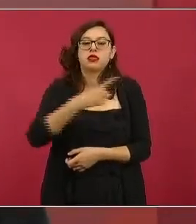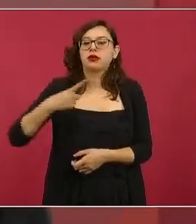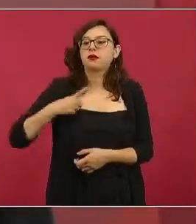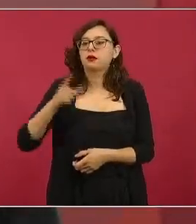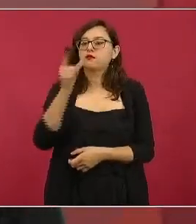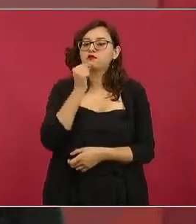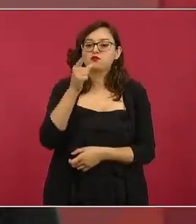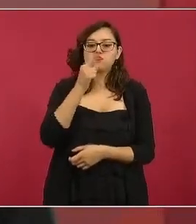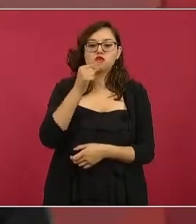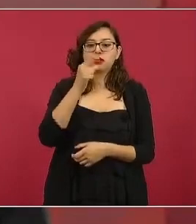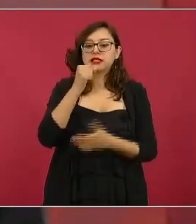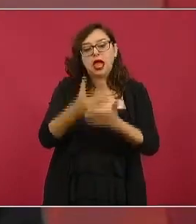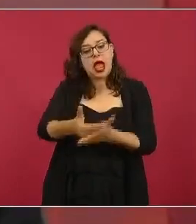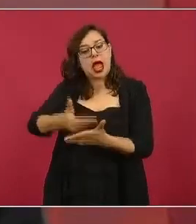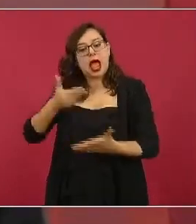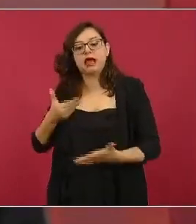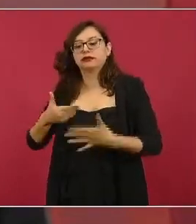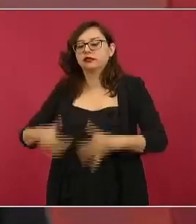ya saben